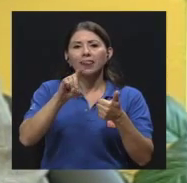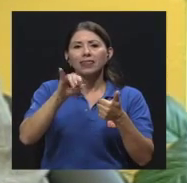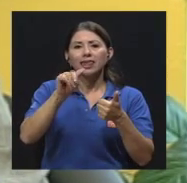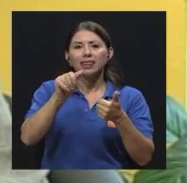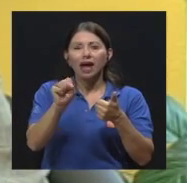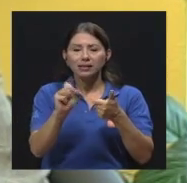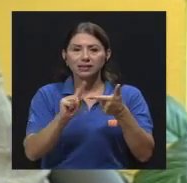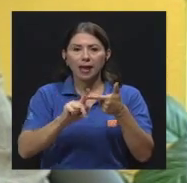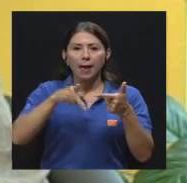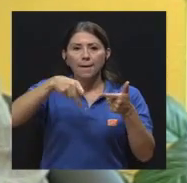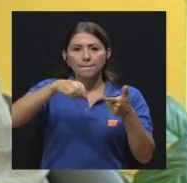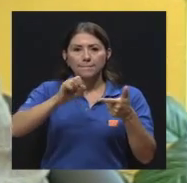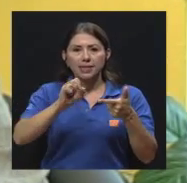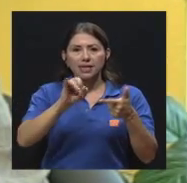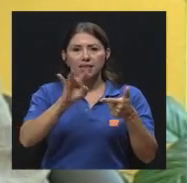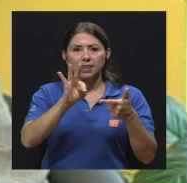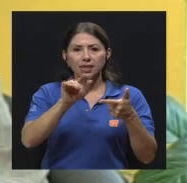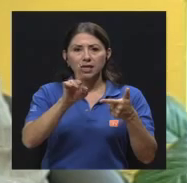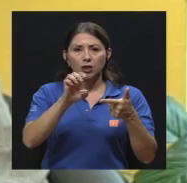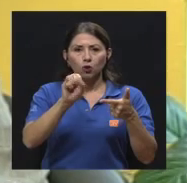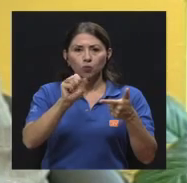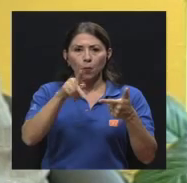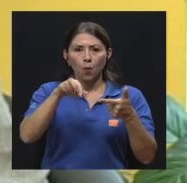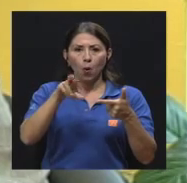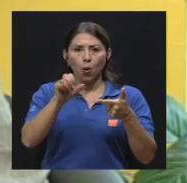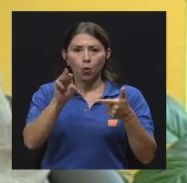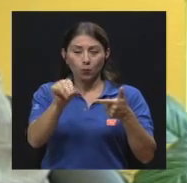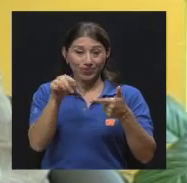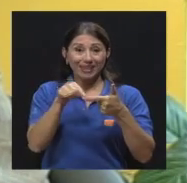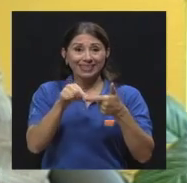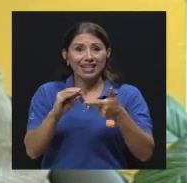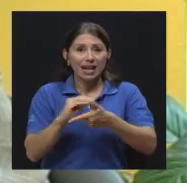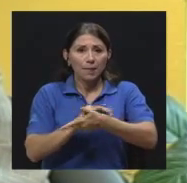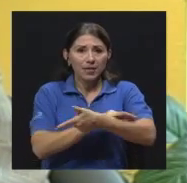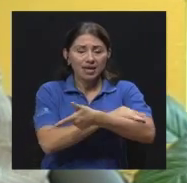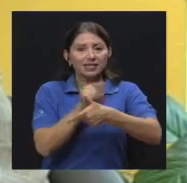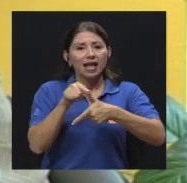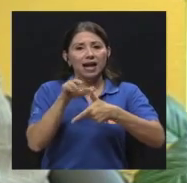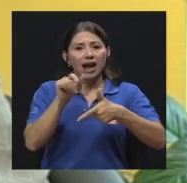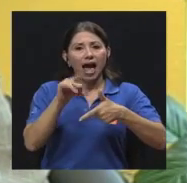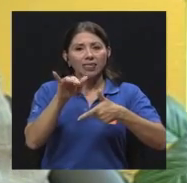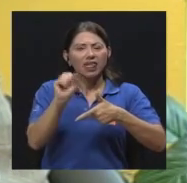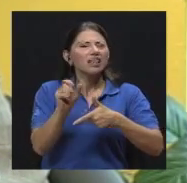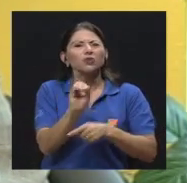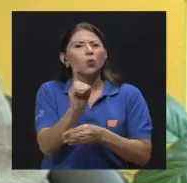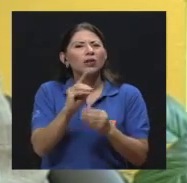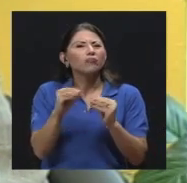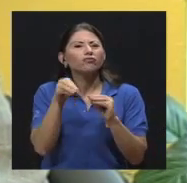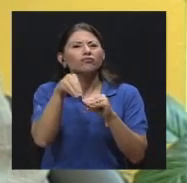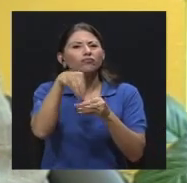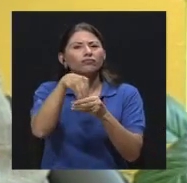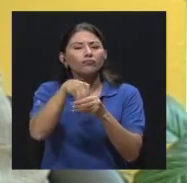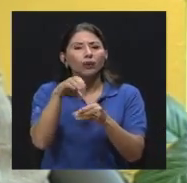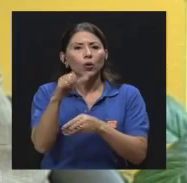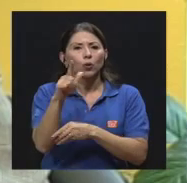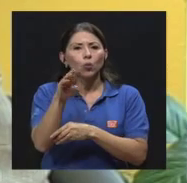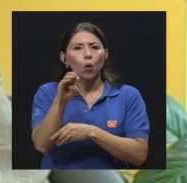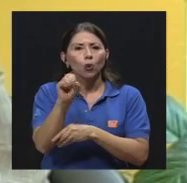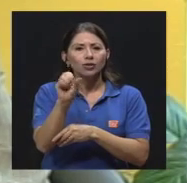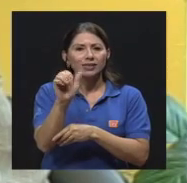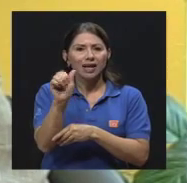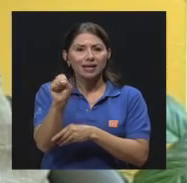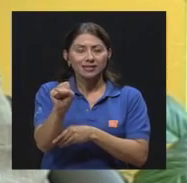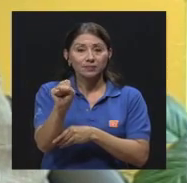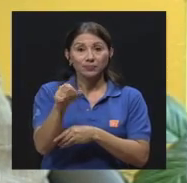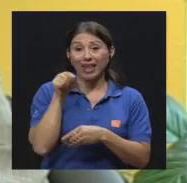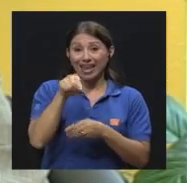pitirosporum que viven en la piel, las cándidas de las mucosas. Estos hongos, generalmente, los que son